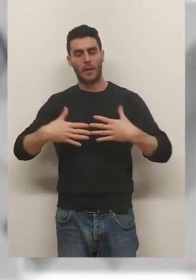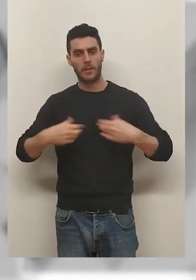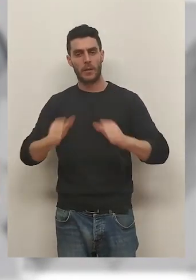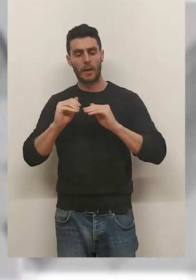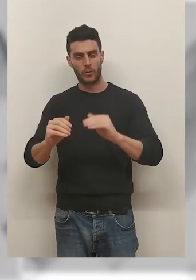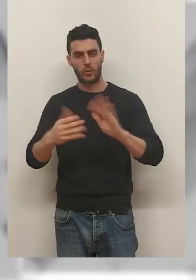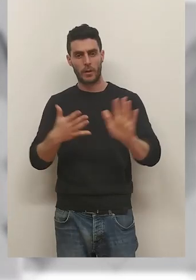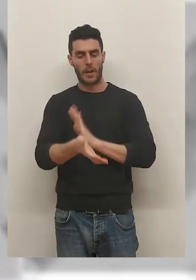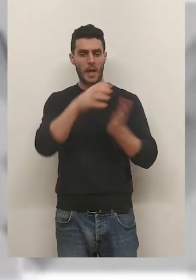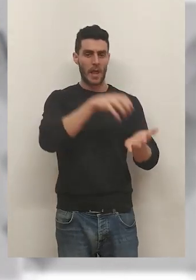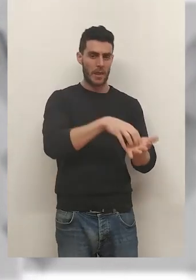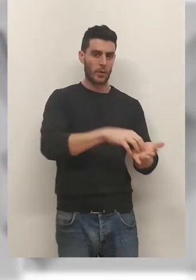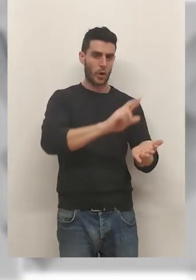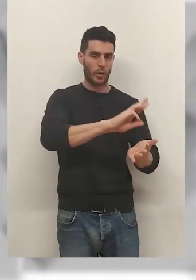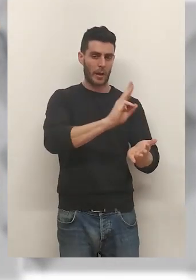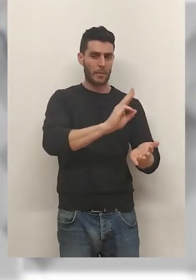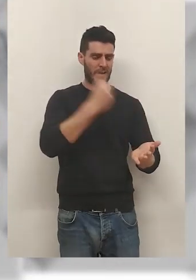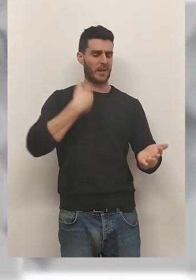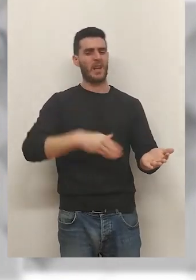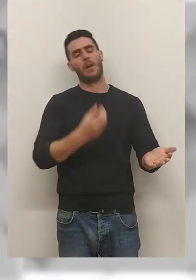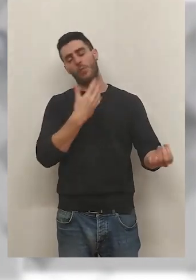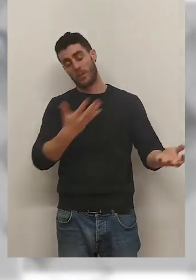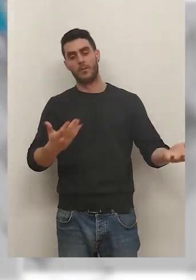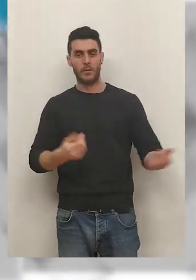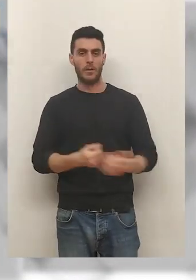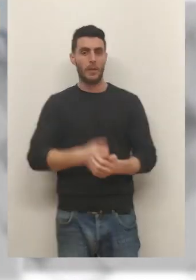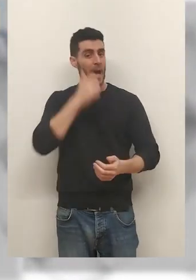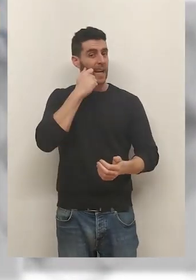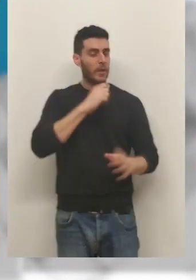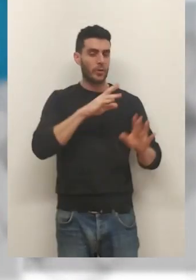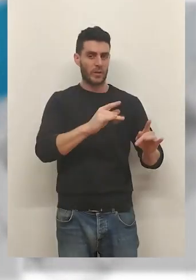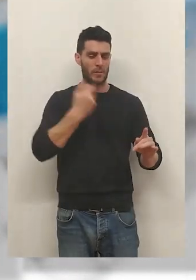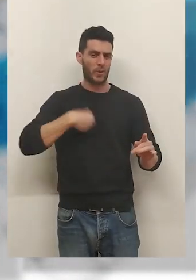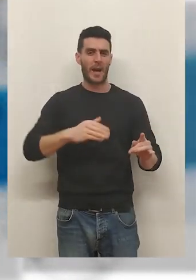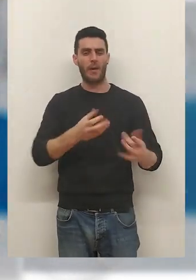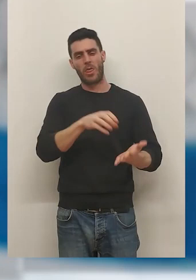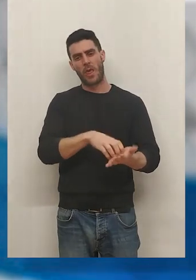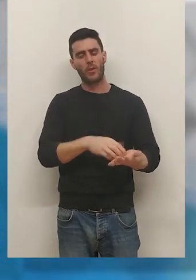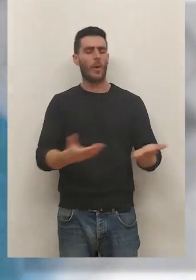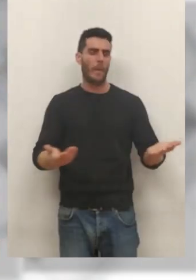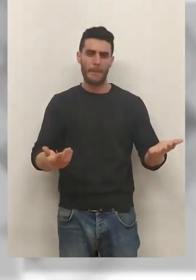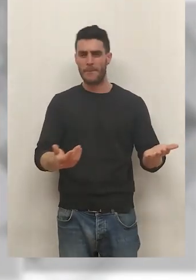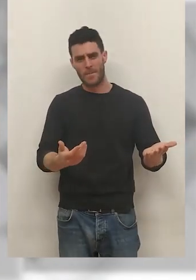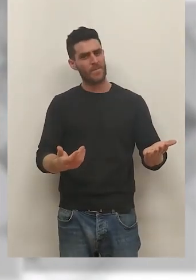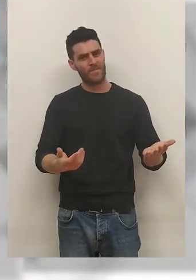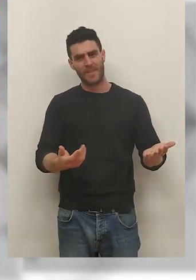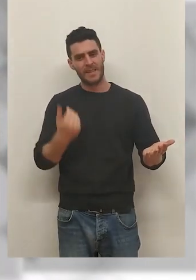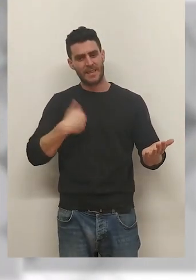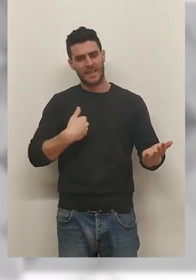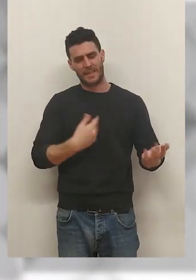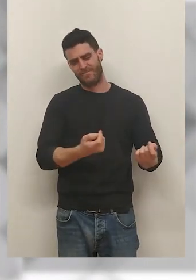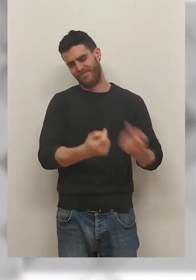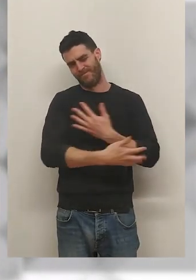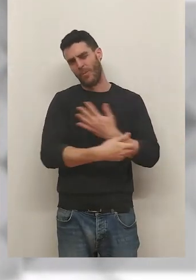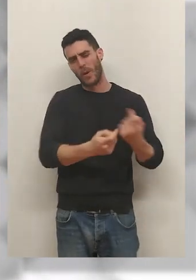sanitaria. Pasar de ese centro de Rodríguez Paterna, que ya se le tiene cariño pero causa fatiga, es un centro ya con muchas estrecheces,